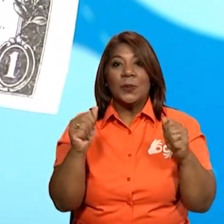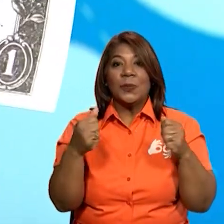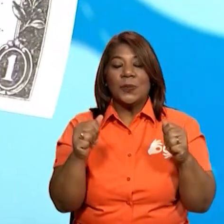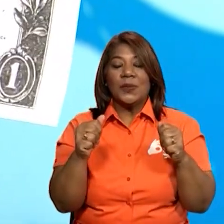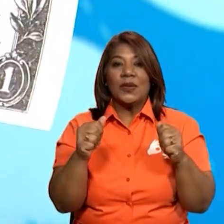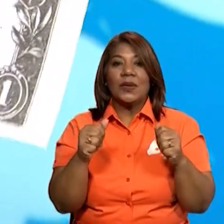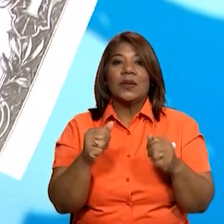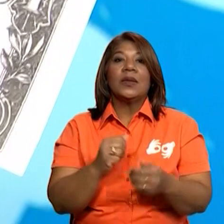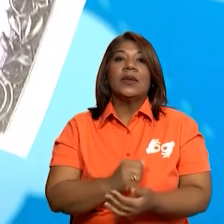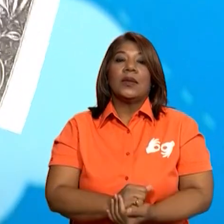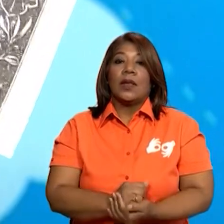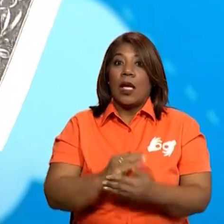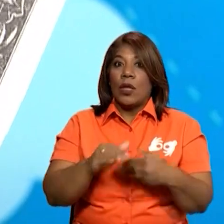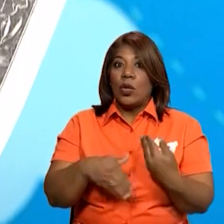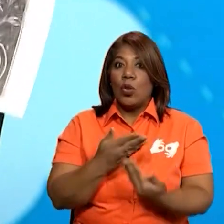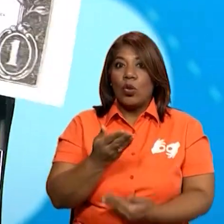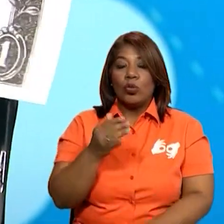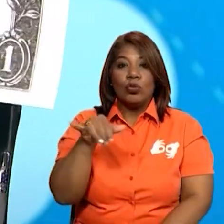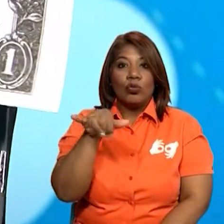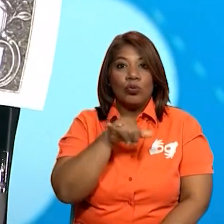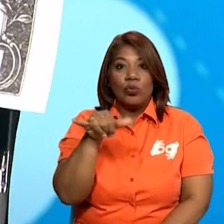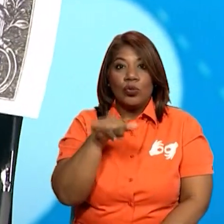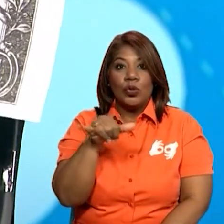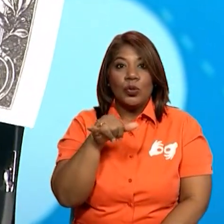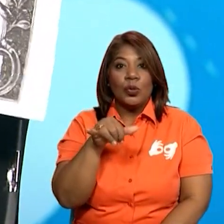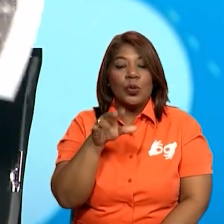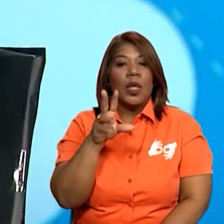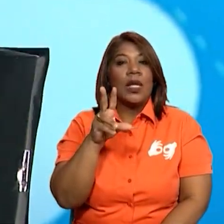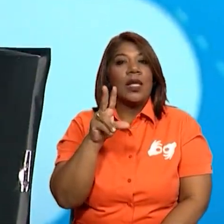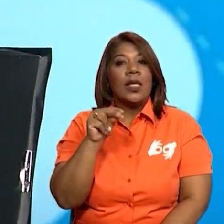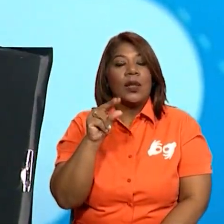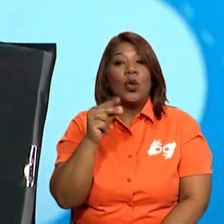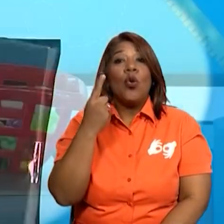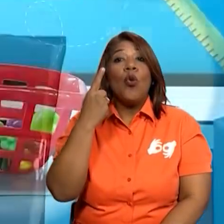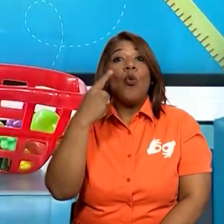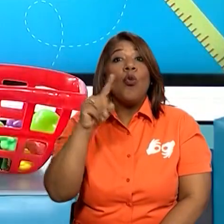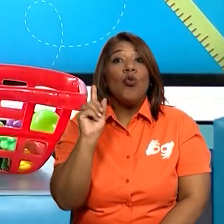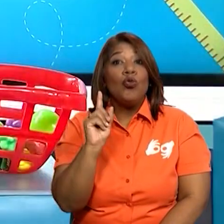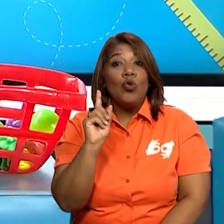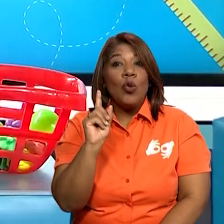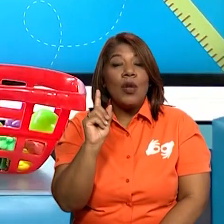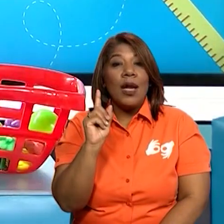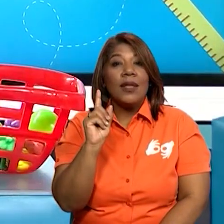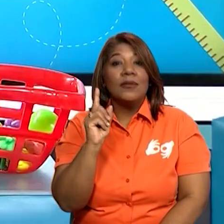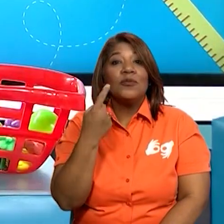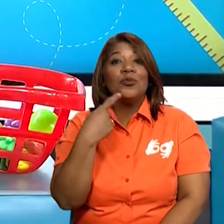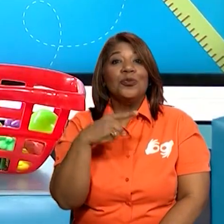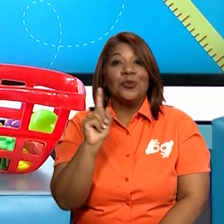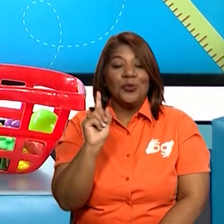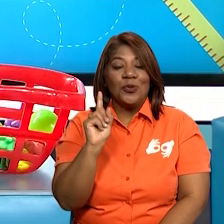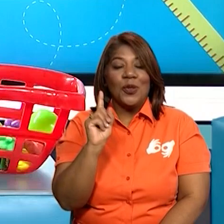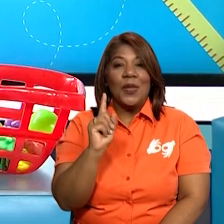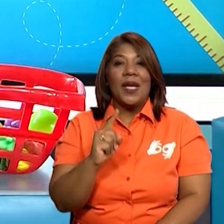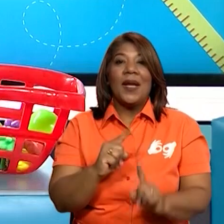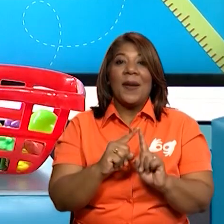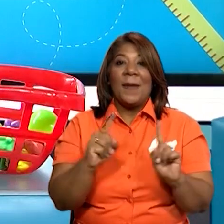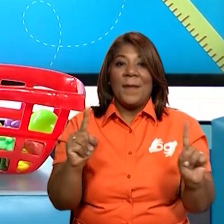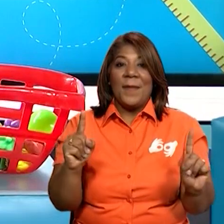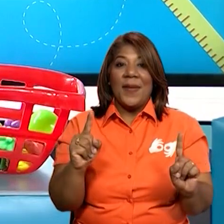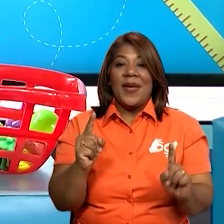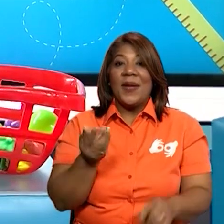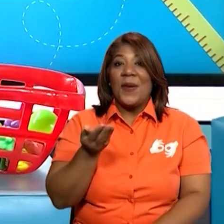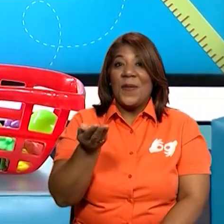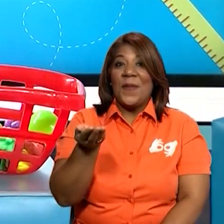¿verdad? No todos son iguales. El Balboa es específico, pero también lo podemos encontrar en